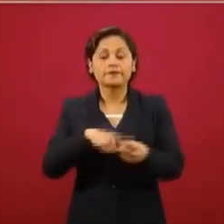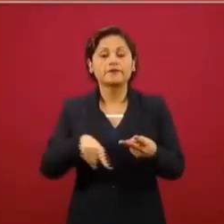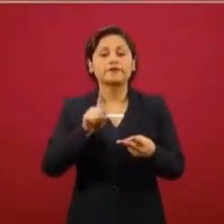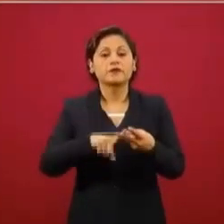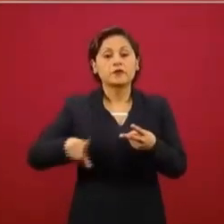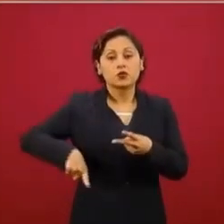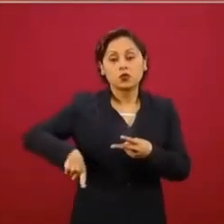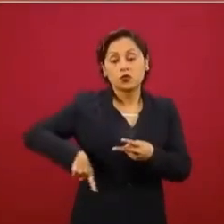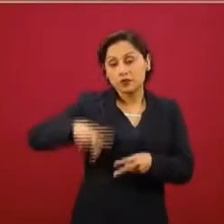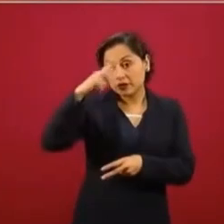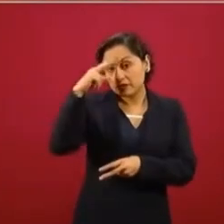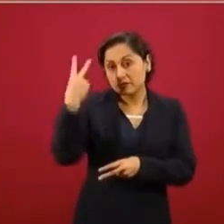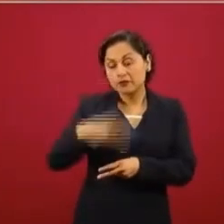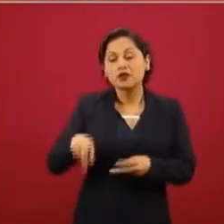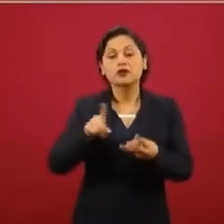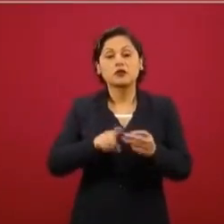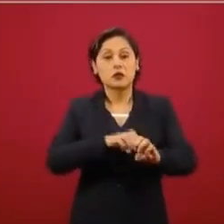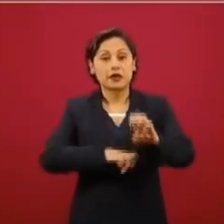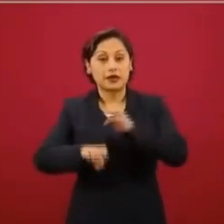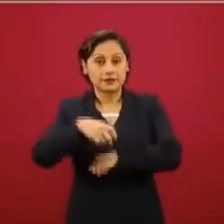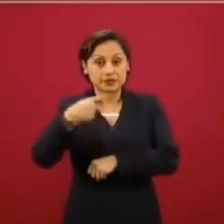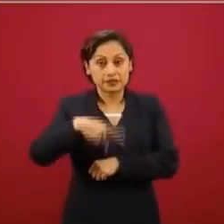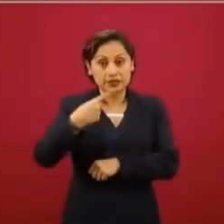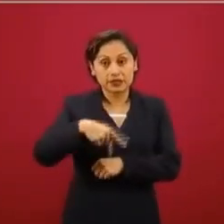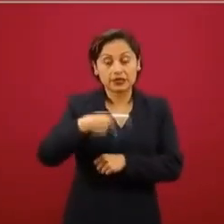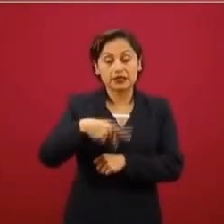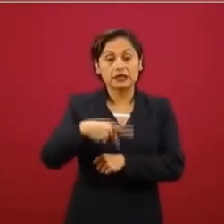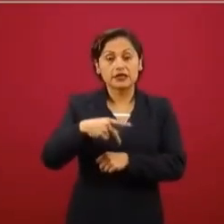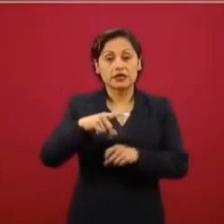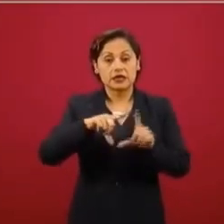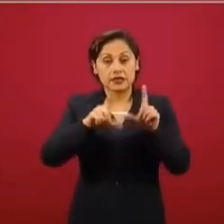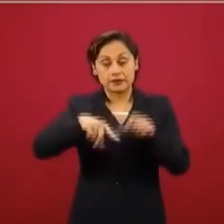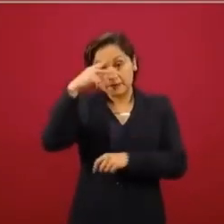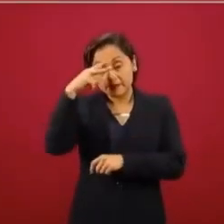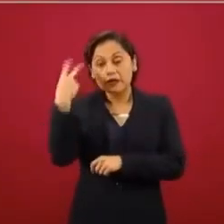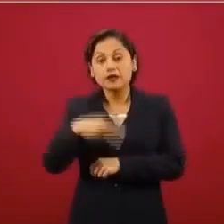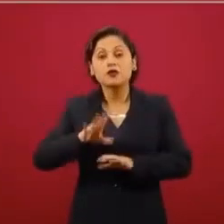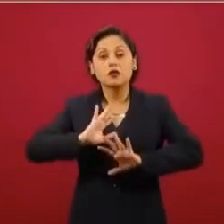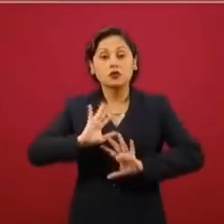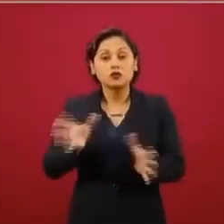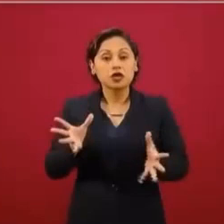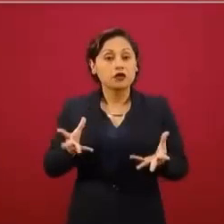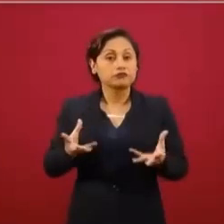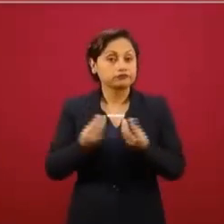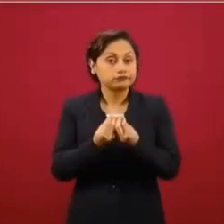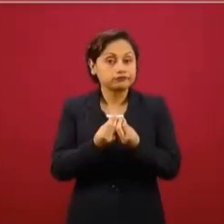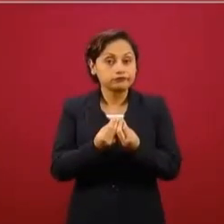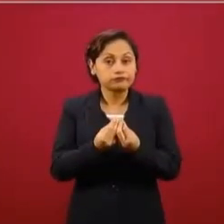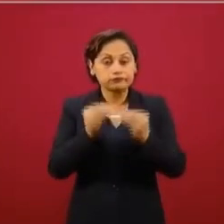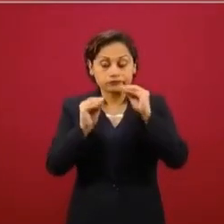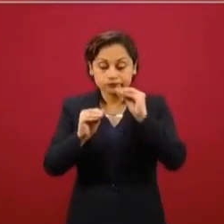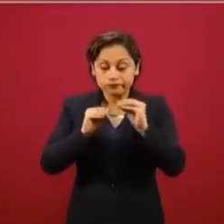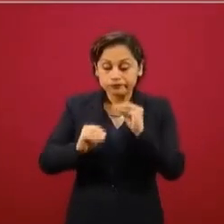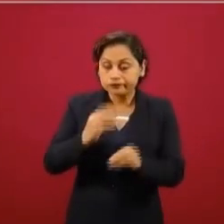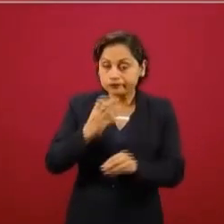y empresas asentadas en esta ciudad, ya están produciendo una mascarilla N95